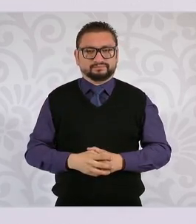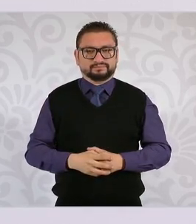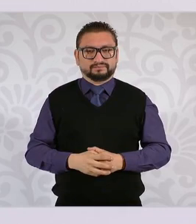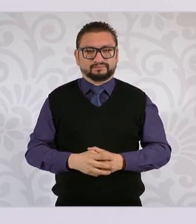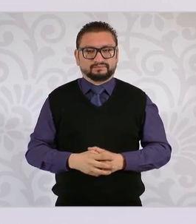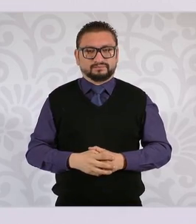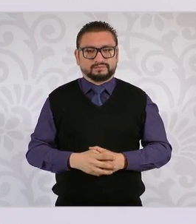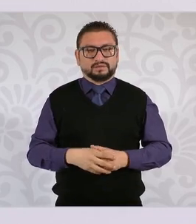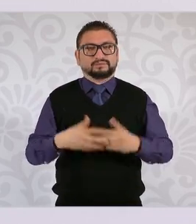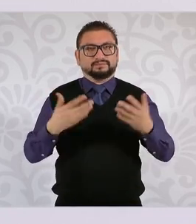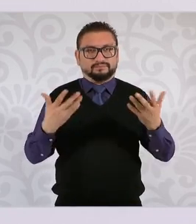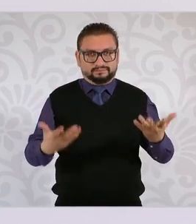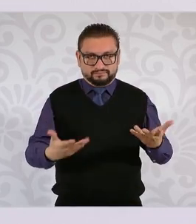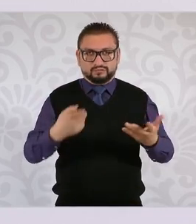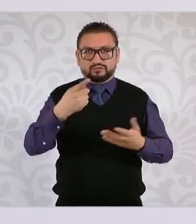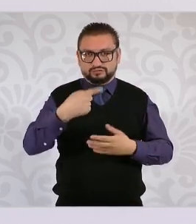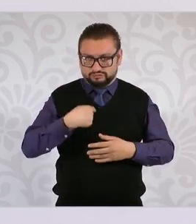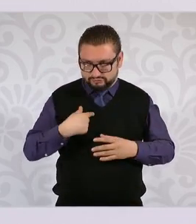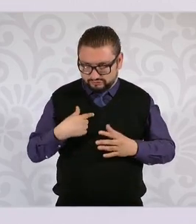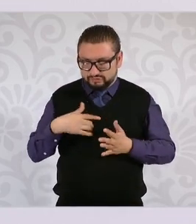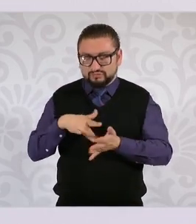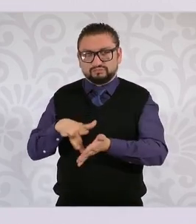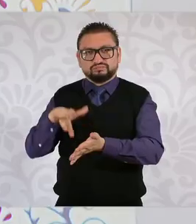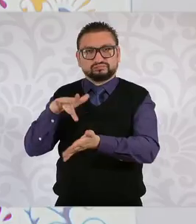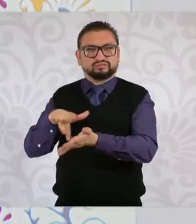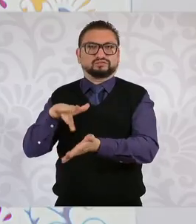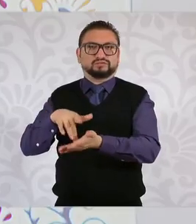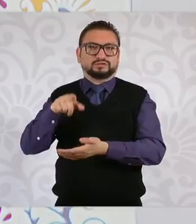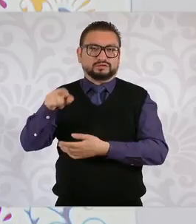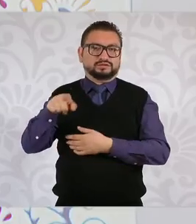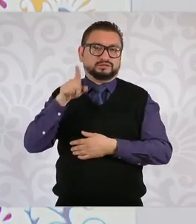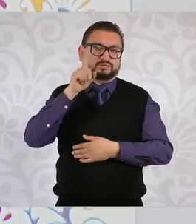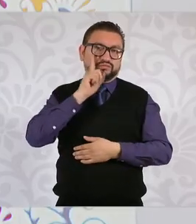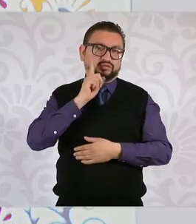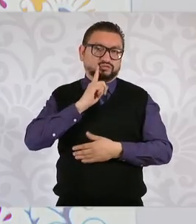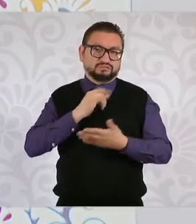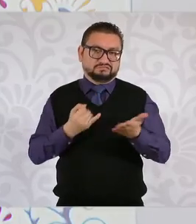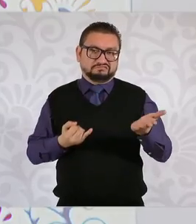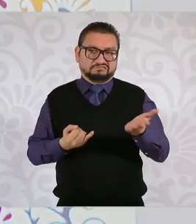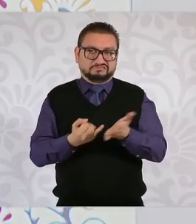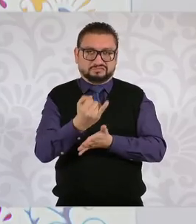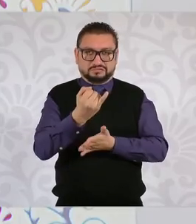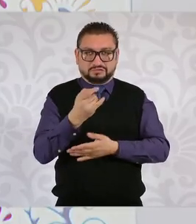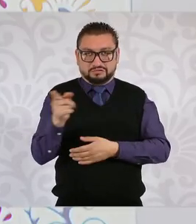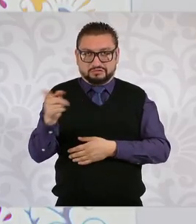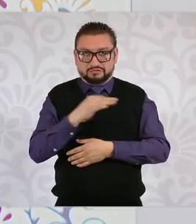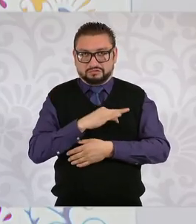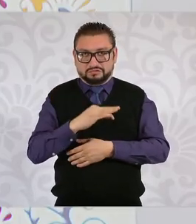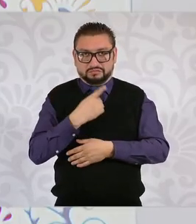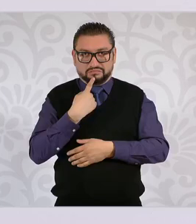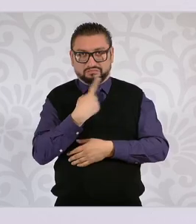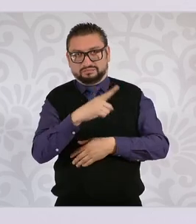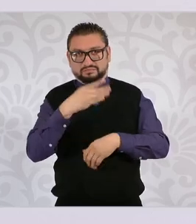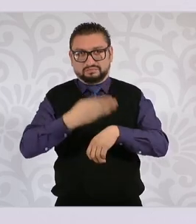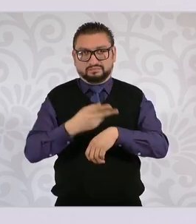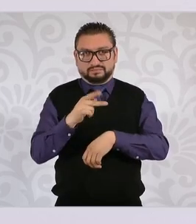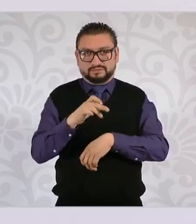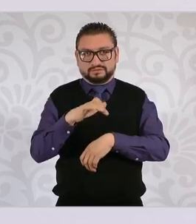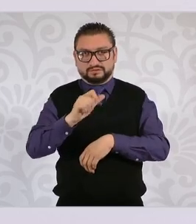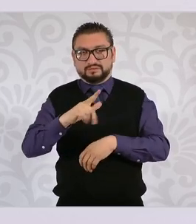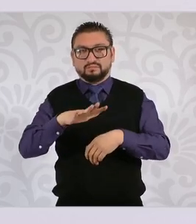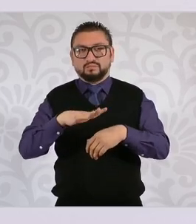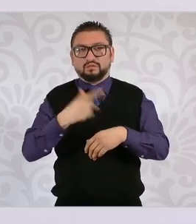entonces por eso ahí mi solidaridad y mi apoyo ella tomó la decisión de aparte hacer una denuncia penal por la ley